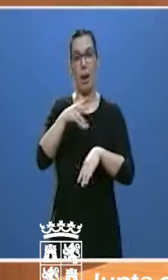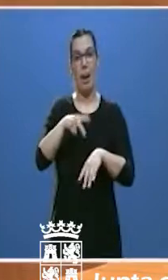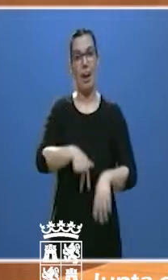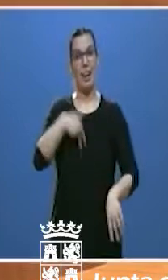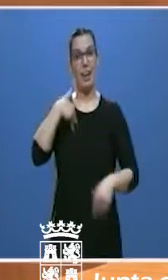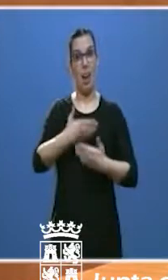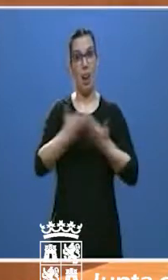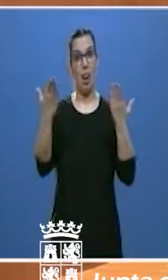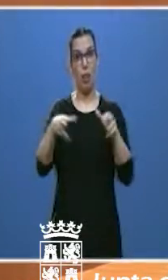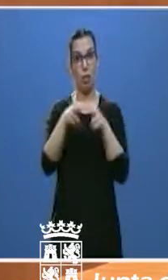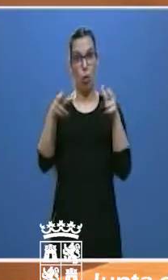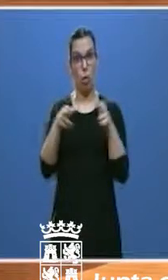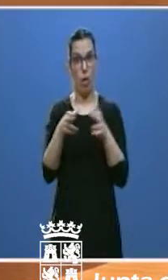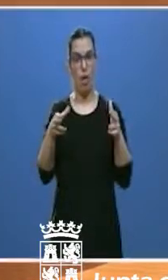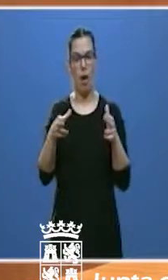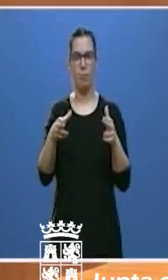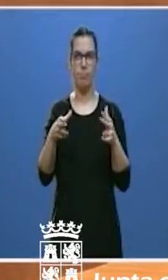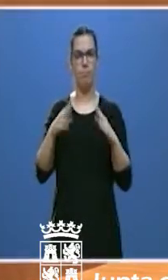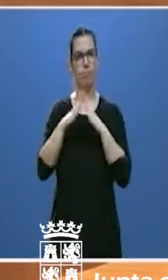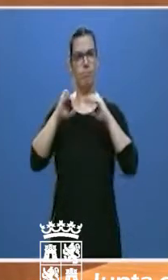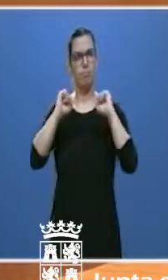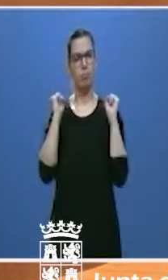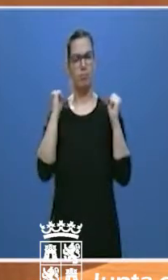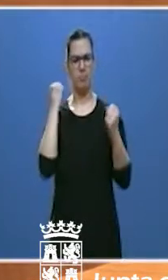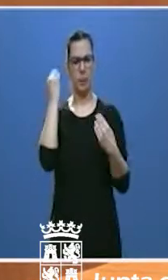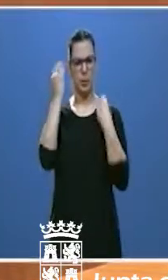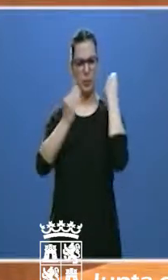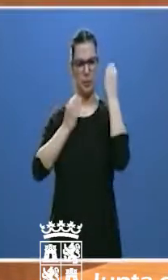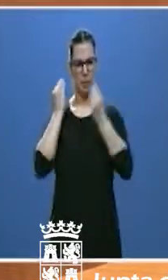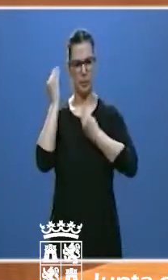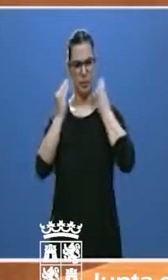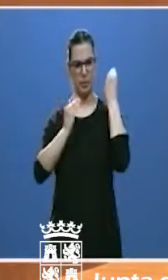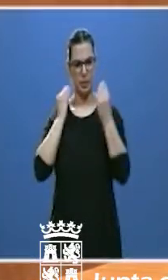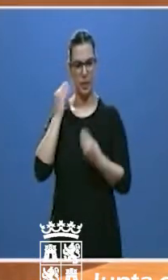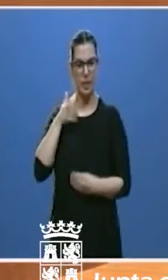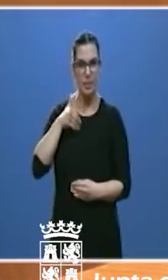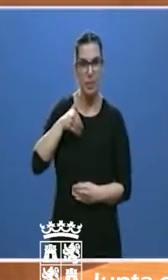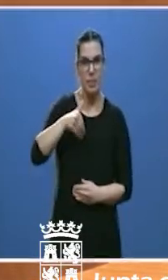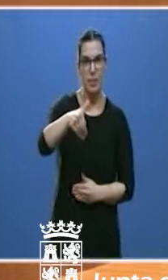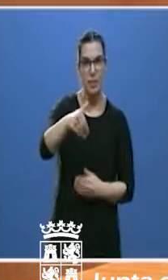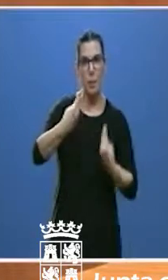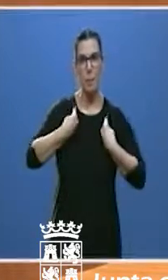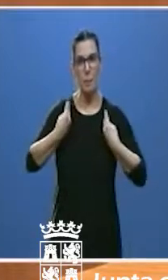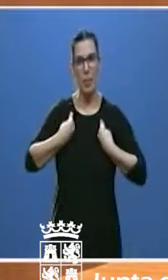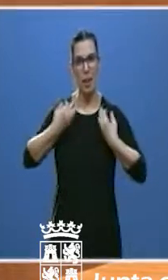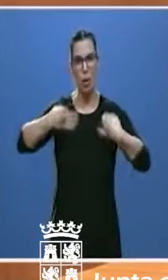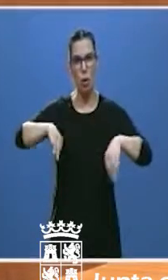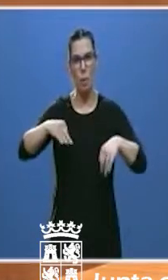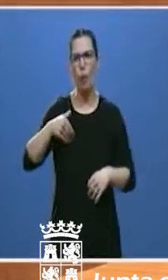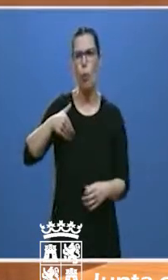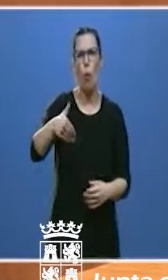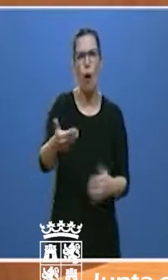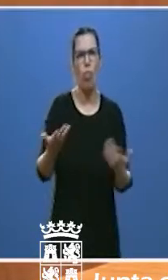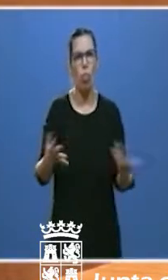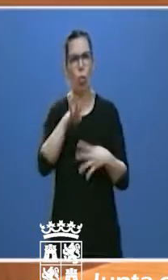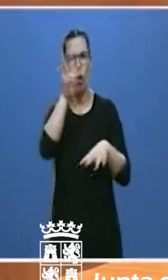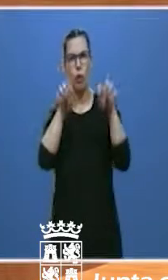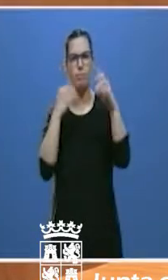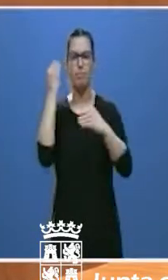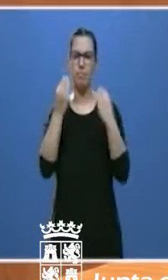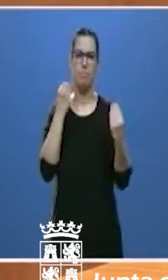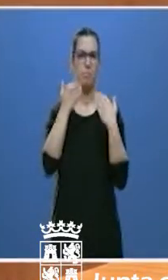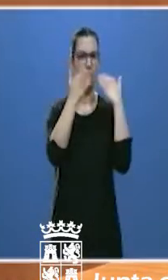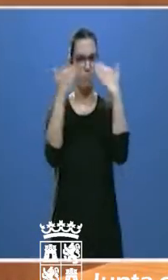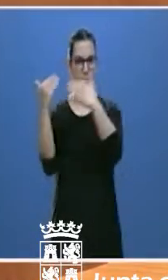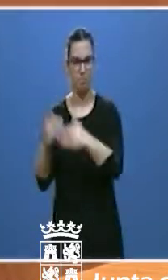pregunta en medio de este confinamiento cuándo vamos a poder recuperar nuestra vida anterior. Desde los poderes